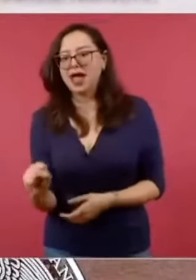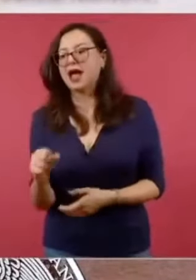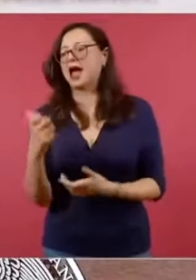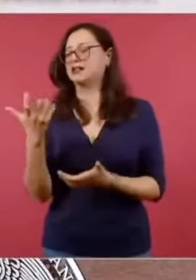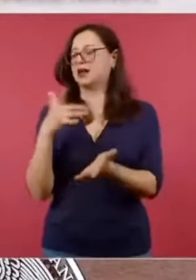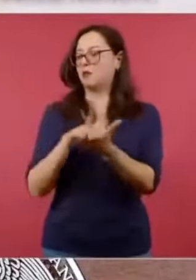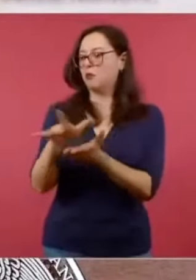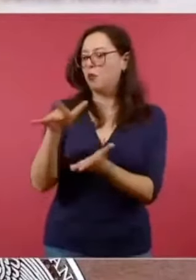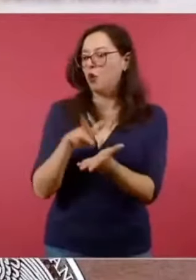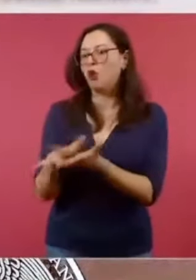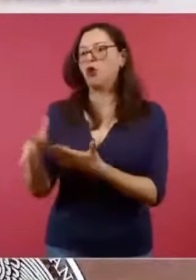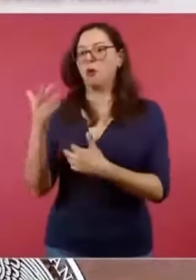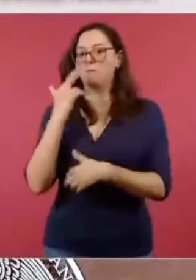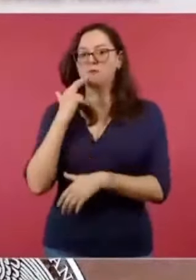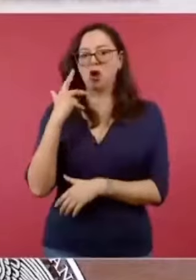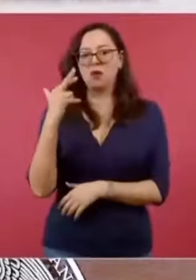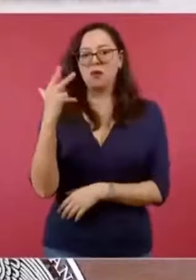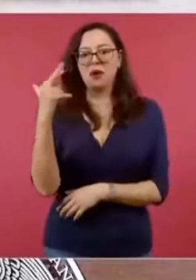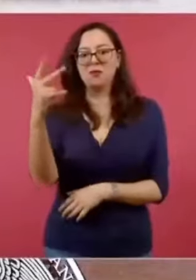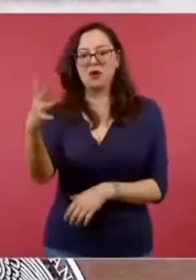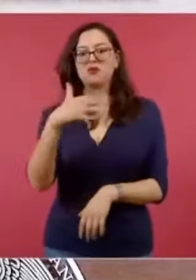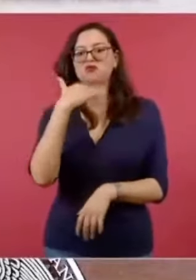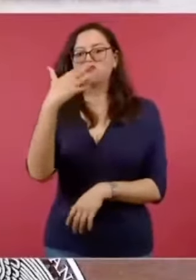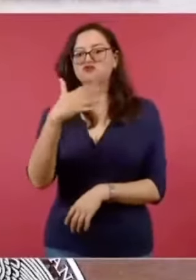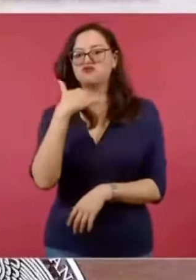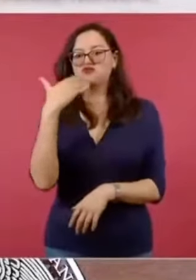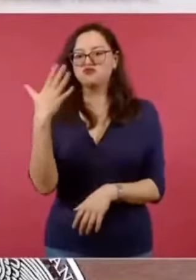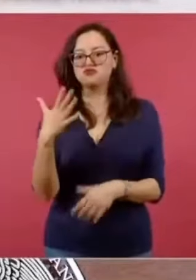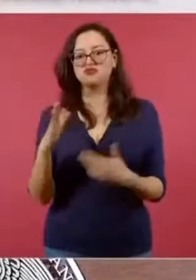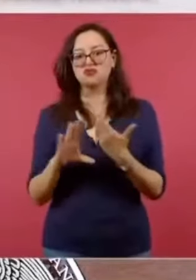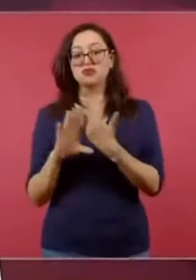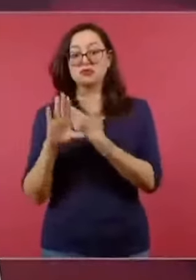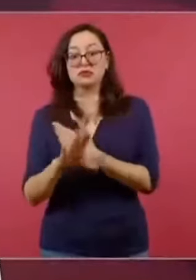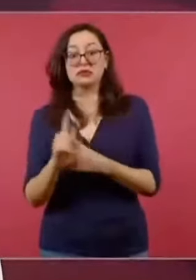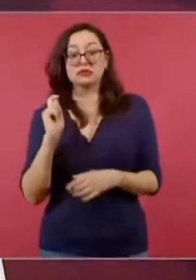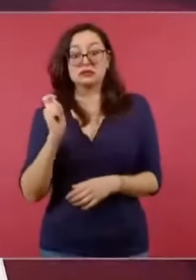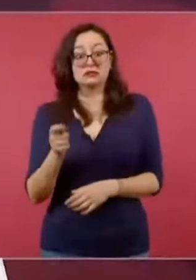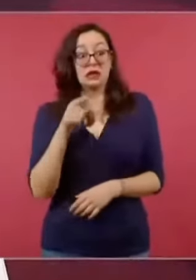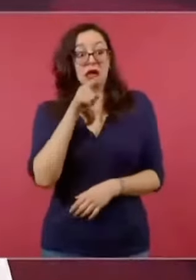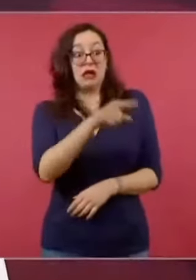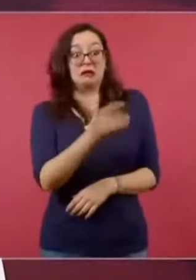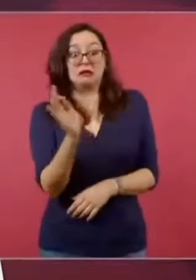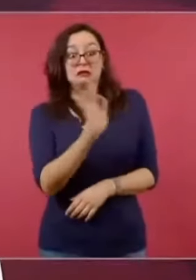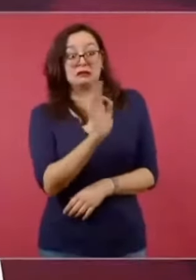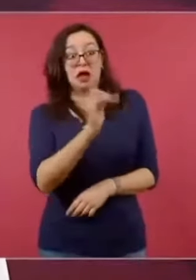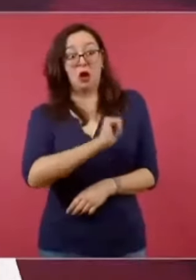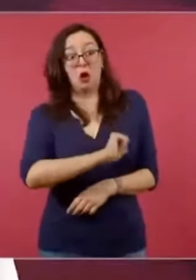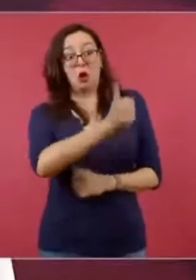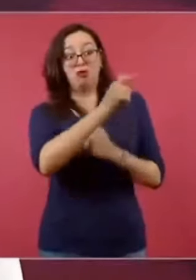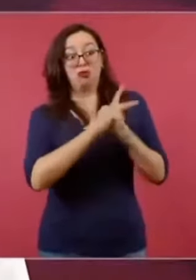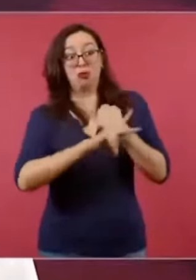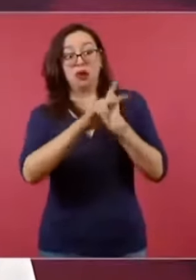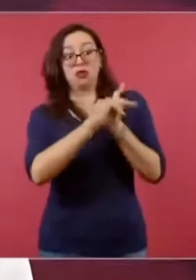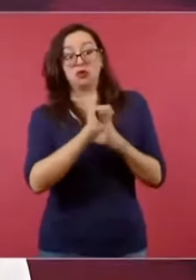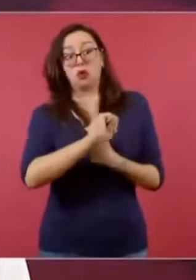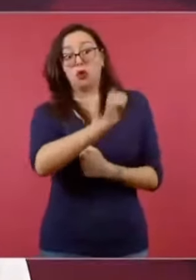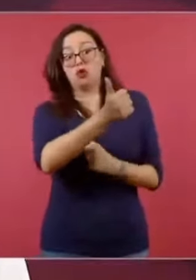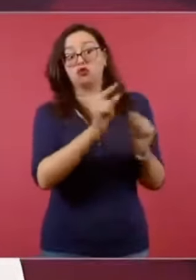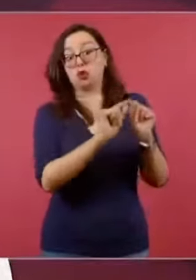y la impunidad. Hay que decir, este señor no vive en el mismo México, porque ellos